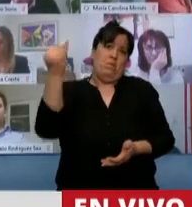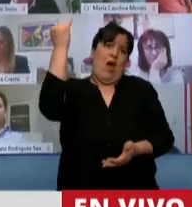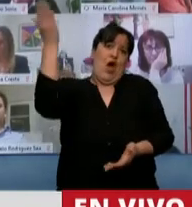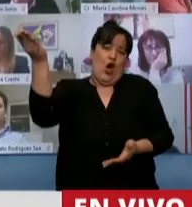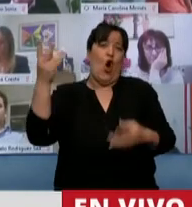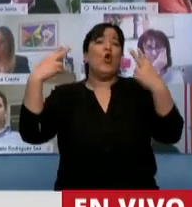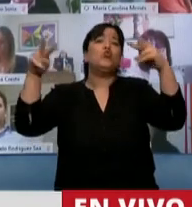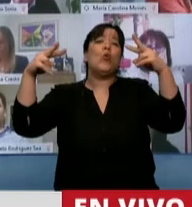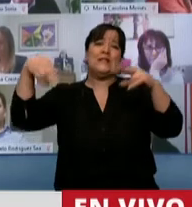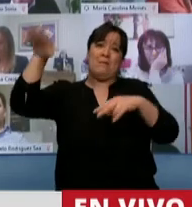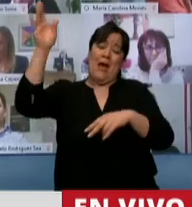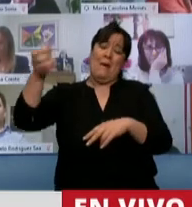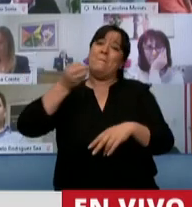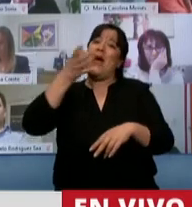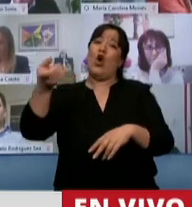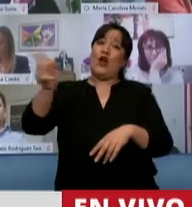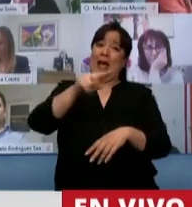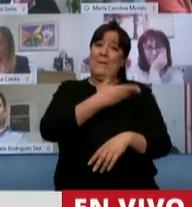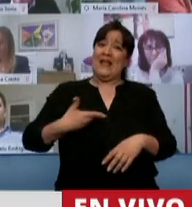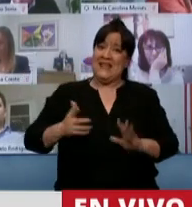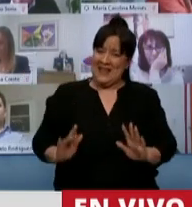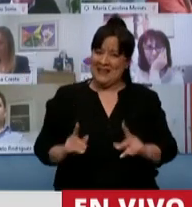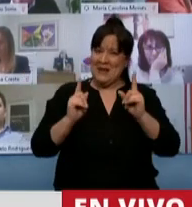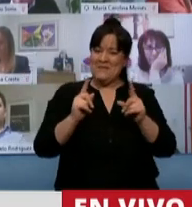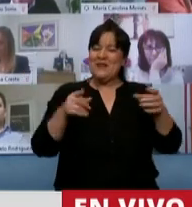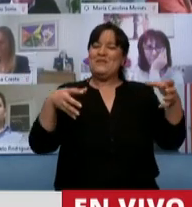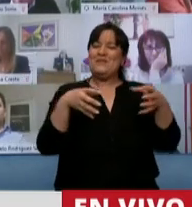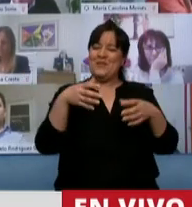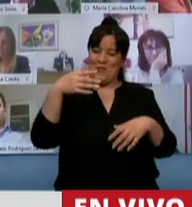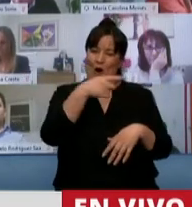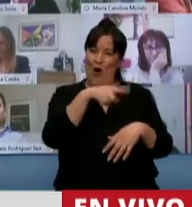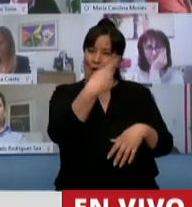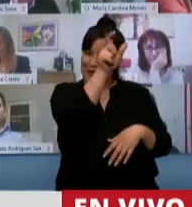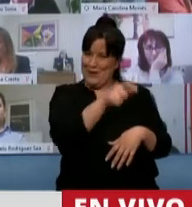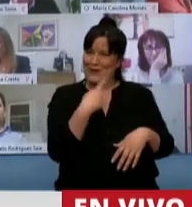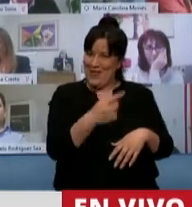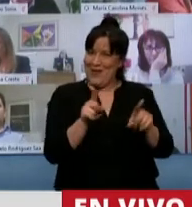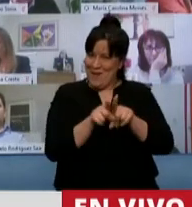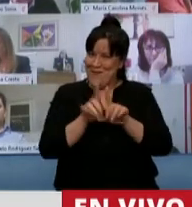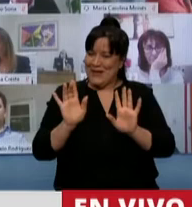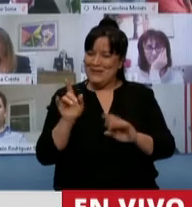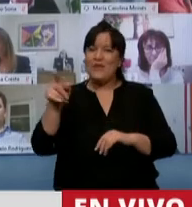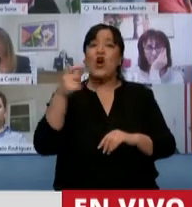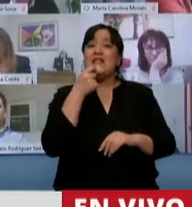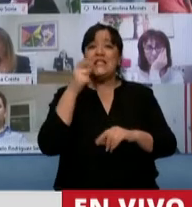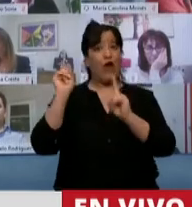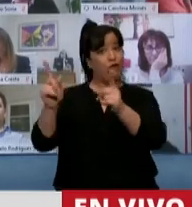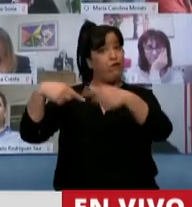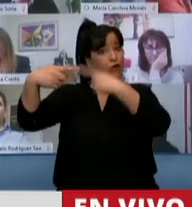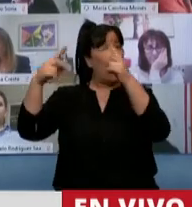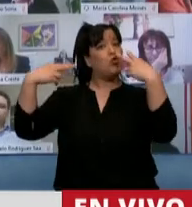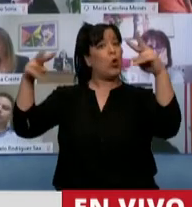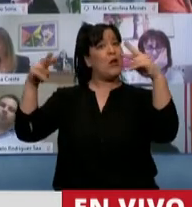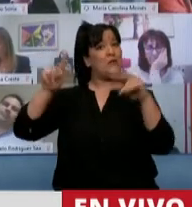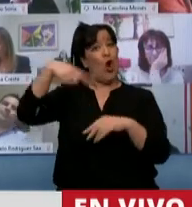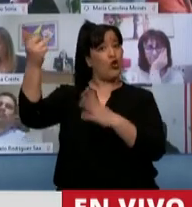turista que presidente, como dijo nuestro presidente de bancada en su momento, y que le digan que si él sigue haciendo turismo en